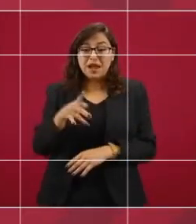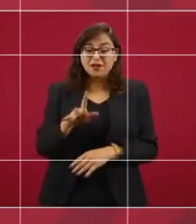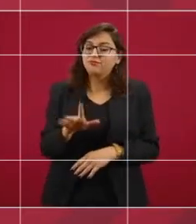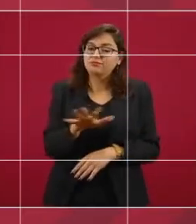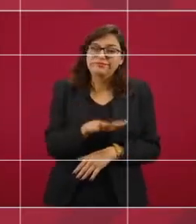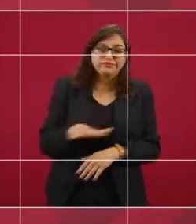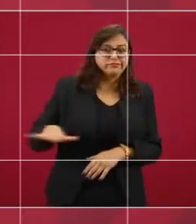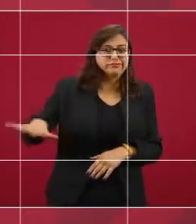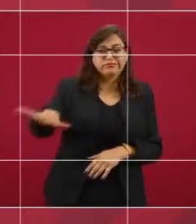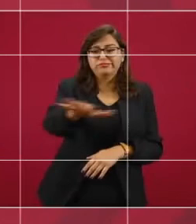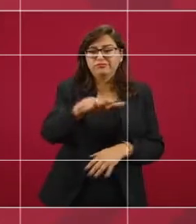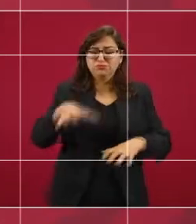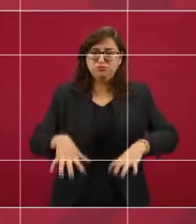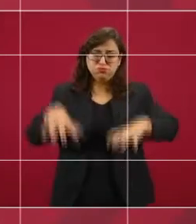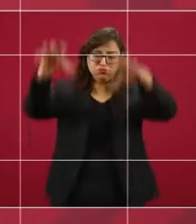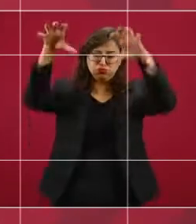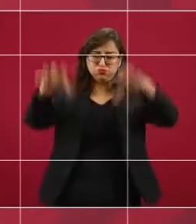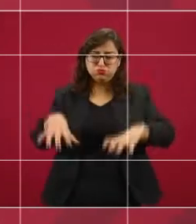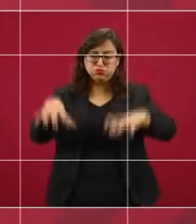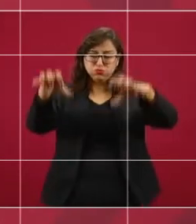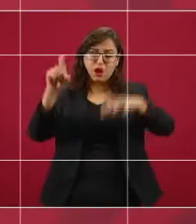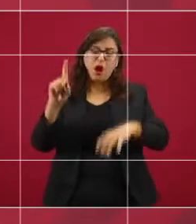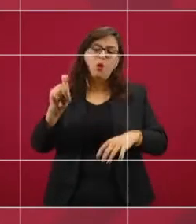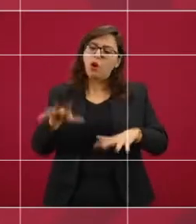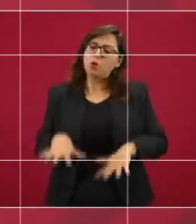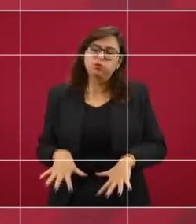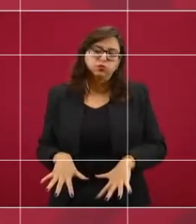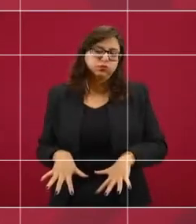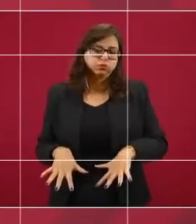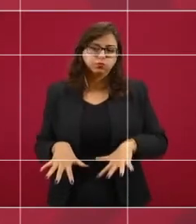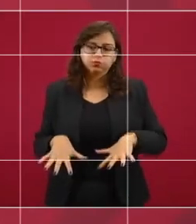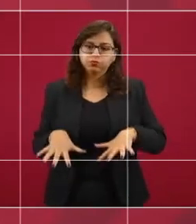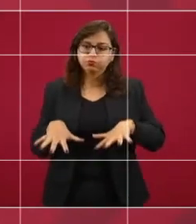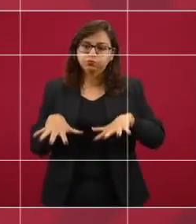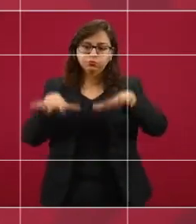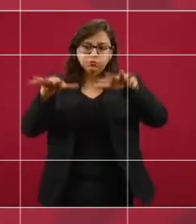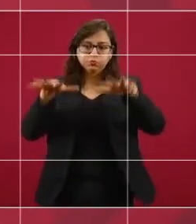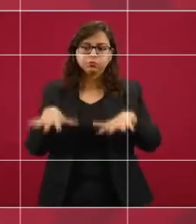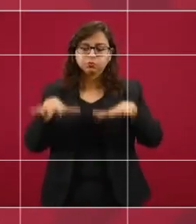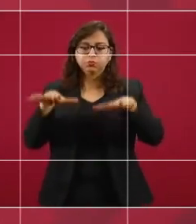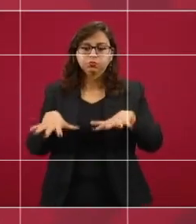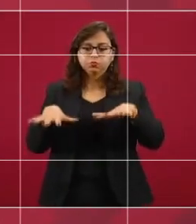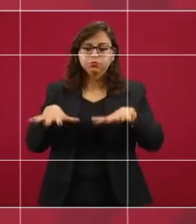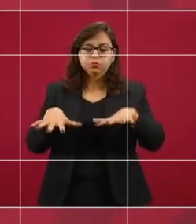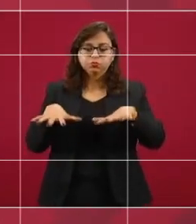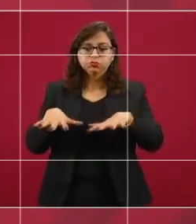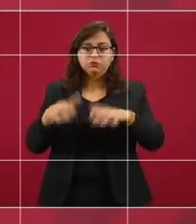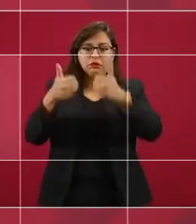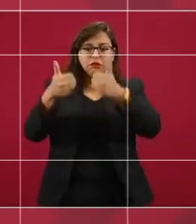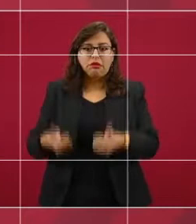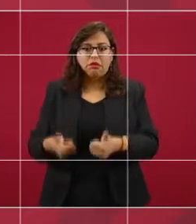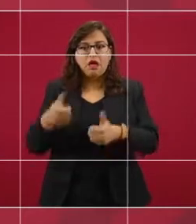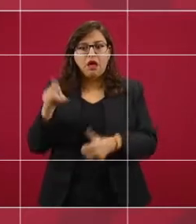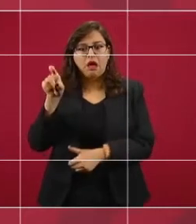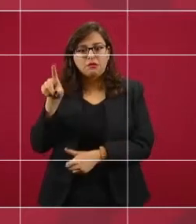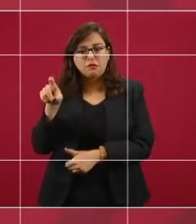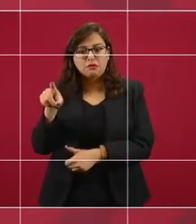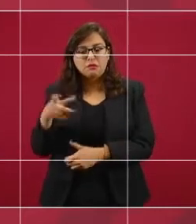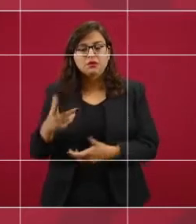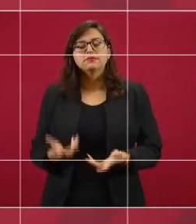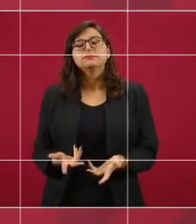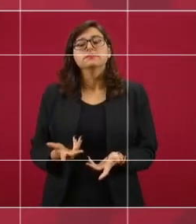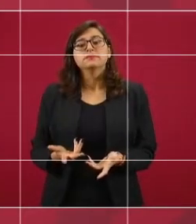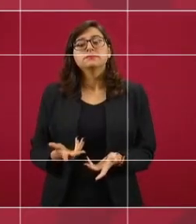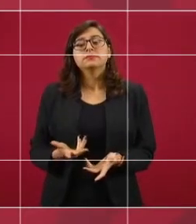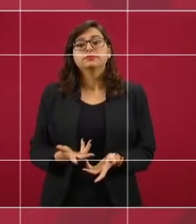y quedó el agua estancada, que es lo que se está padeciendo ahora. Hoy dimos